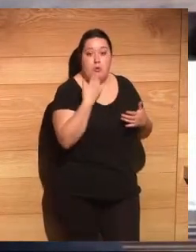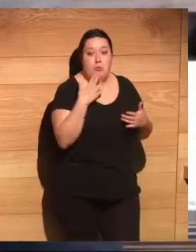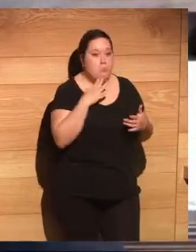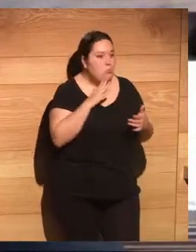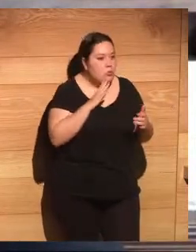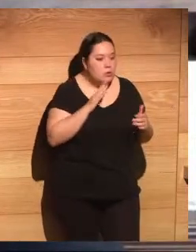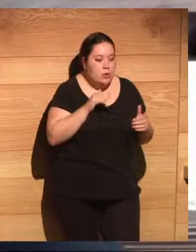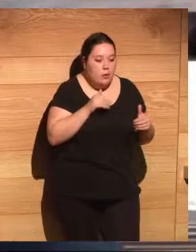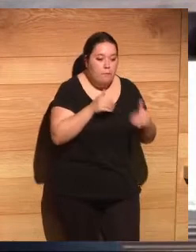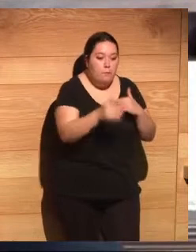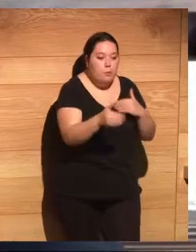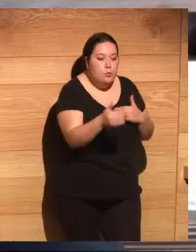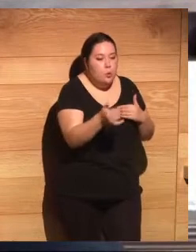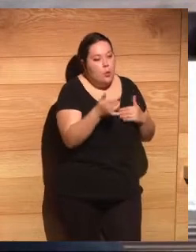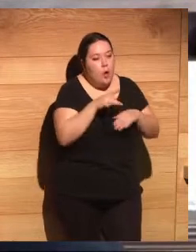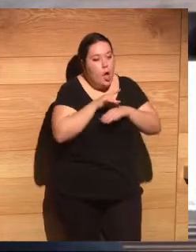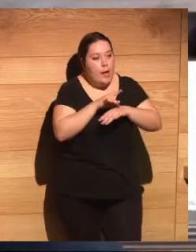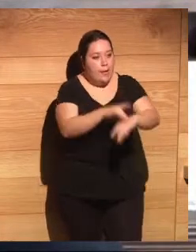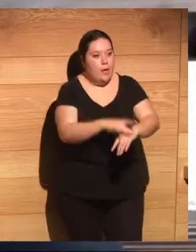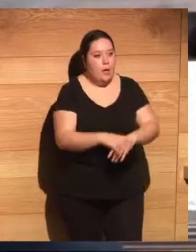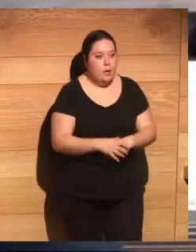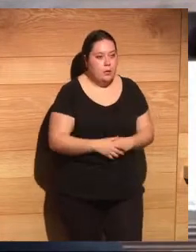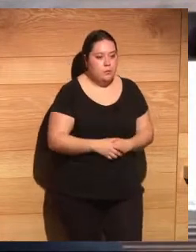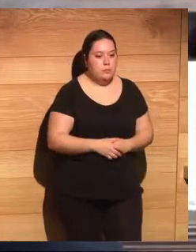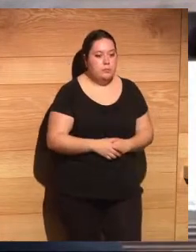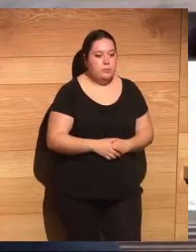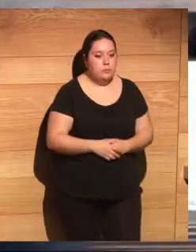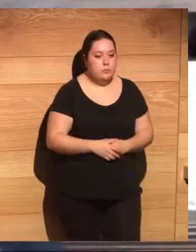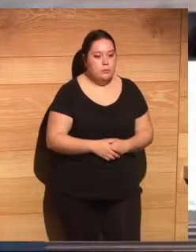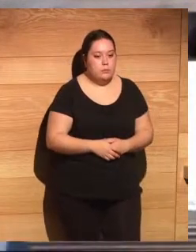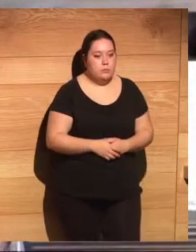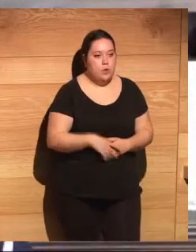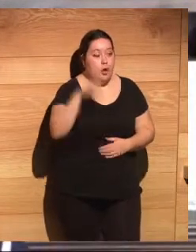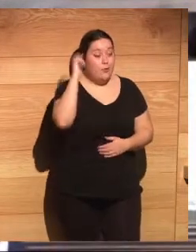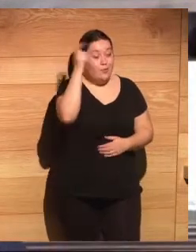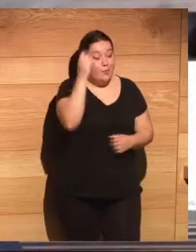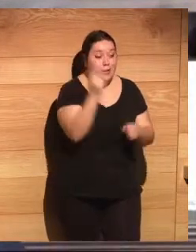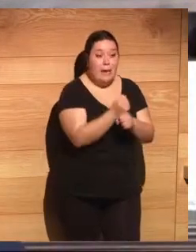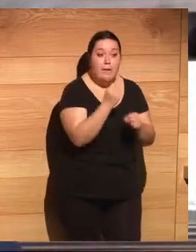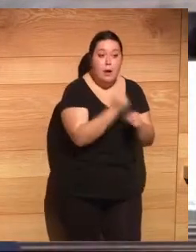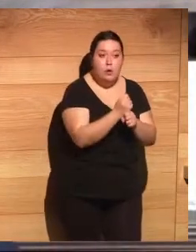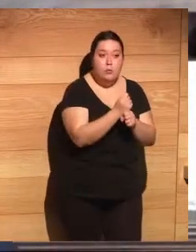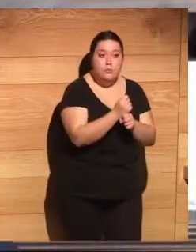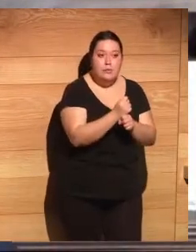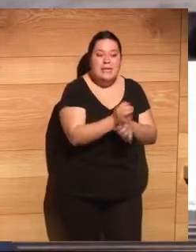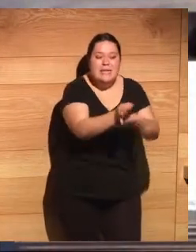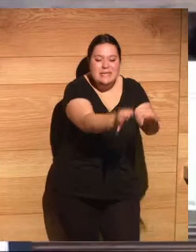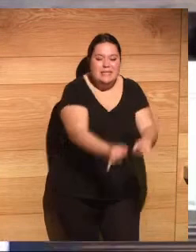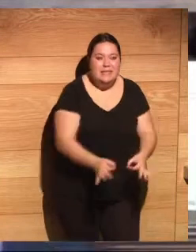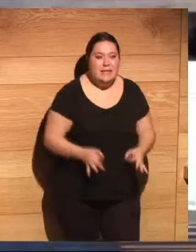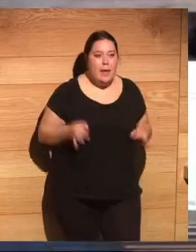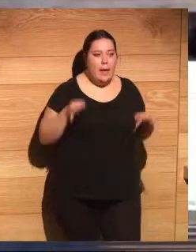para los años que vienen, es que en este nuevo concepto de trabajo siempre, siempre